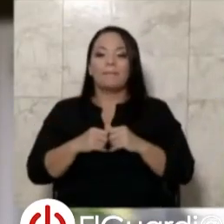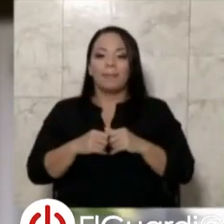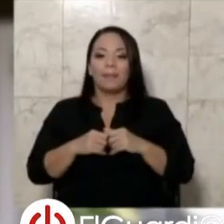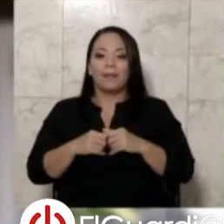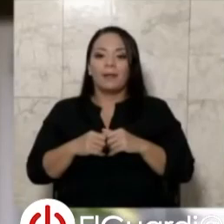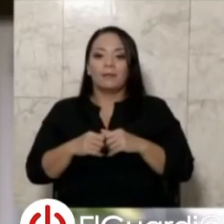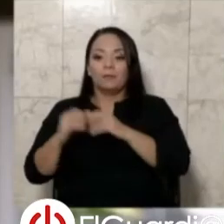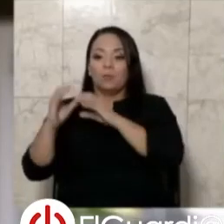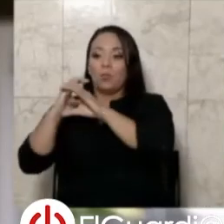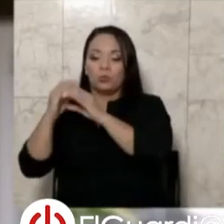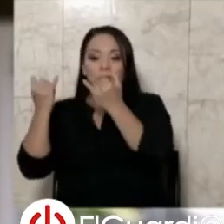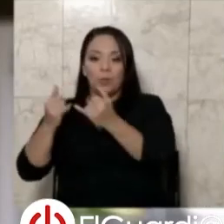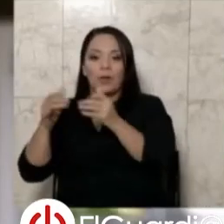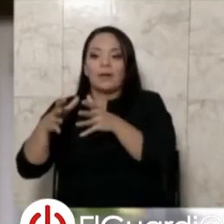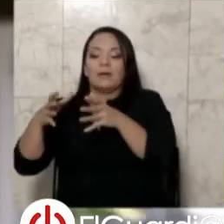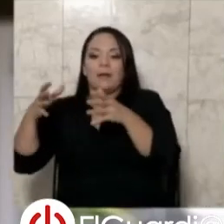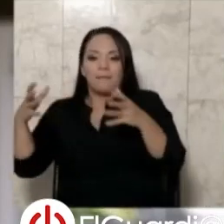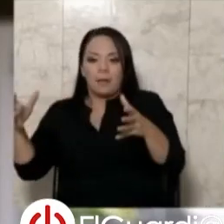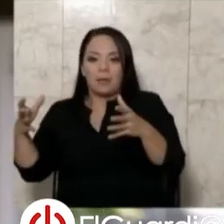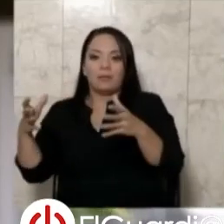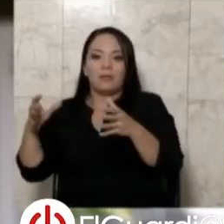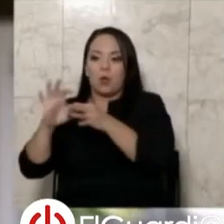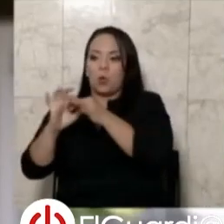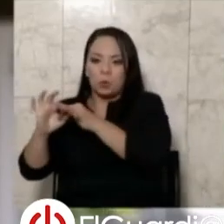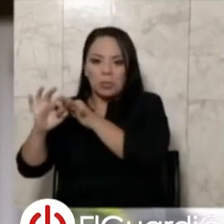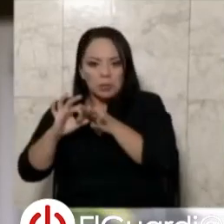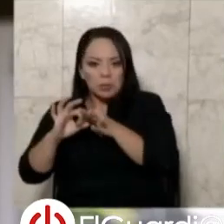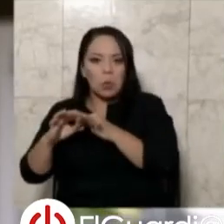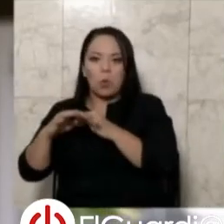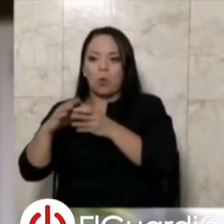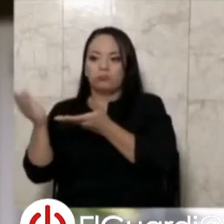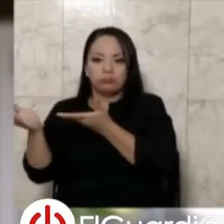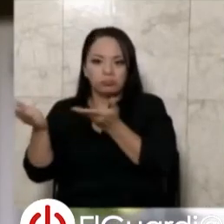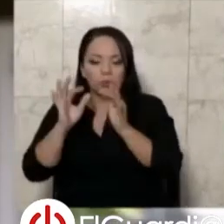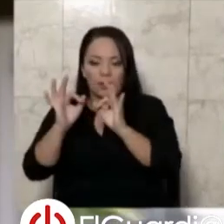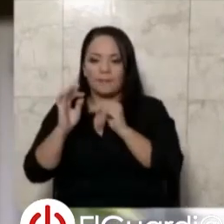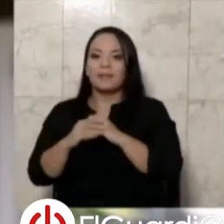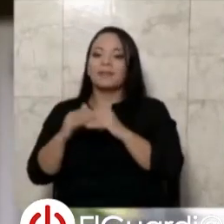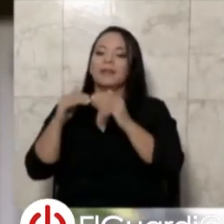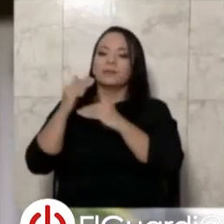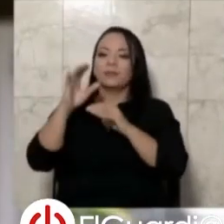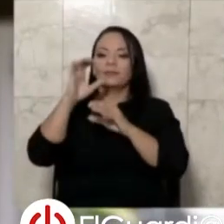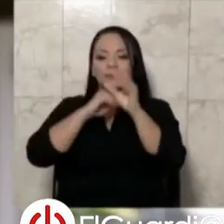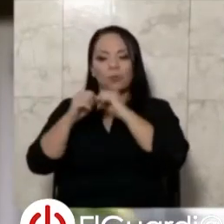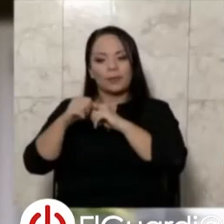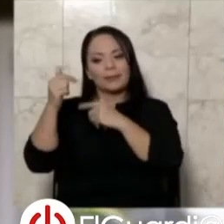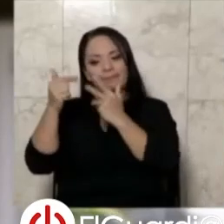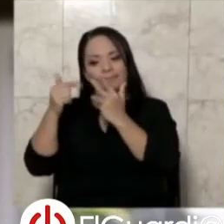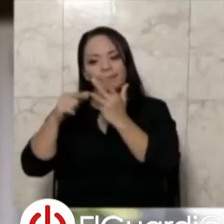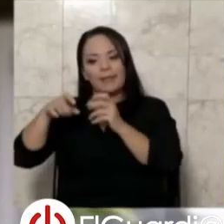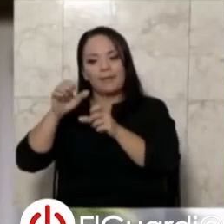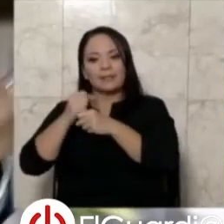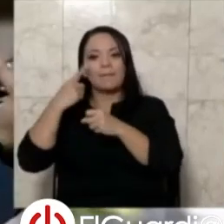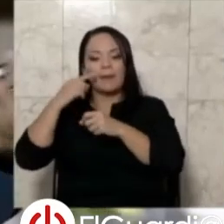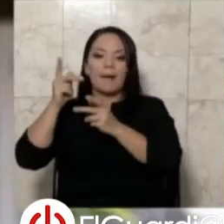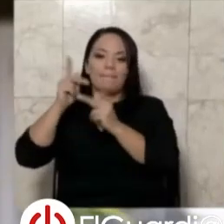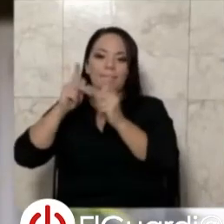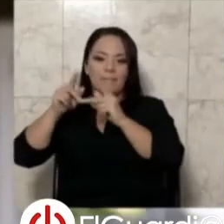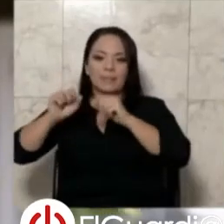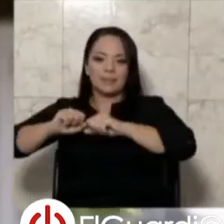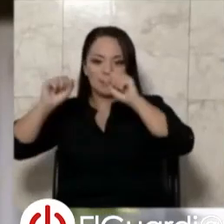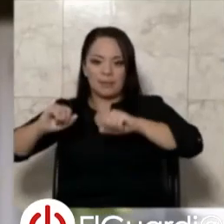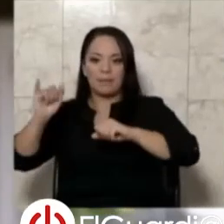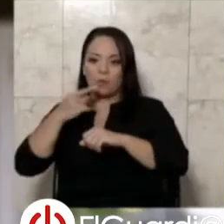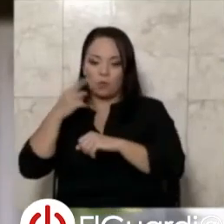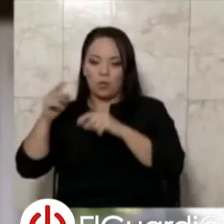para que pueda movilizar y se hace una coordinación, pero después nos damos cuenta de las diferentes cosas que hay que hacer para perfeccionar el sistema, como dice don